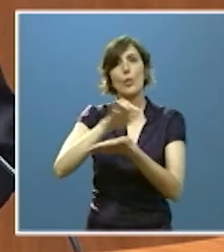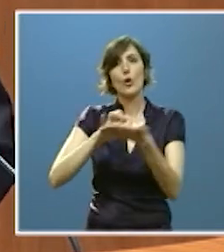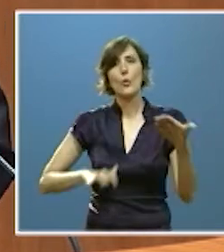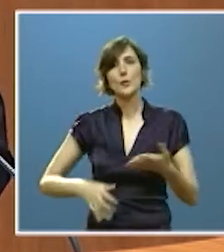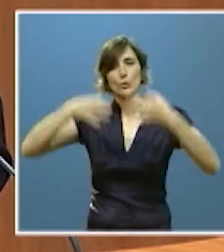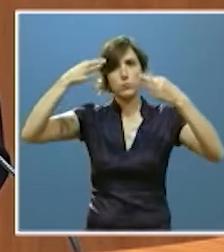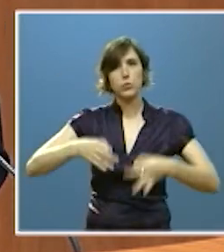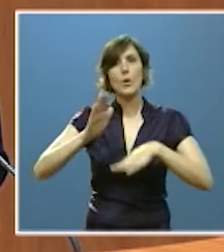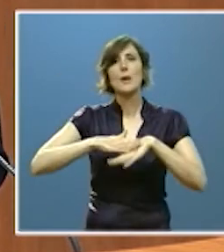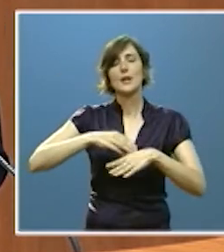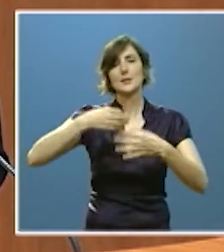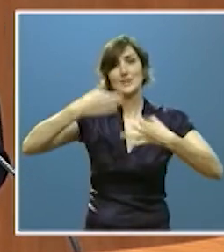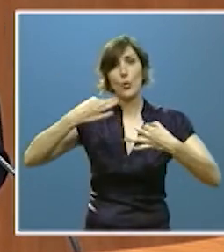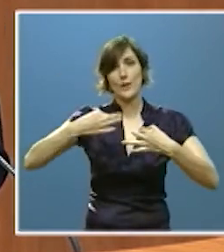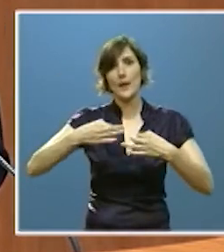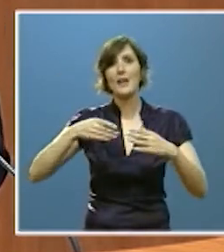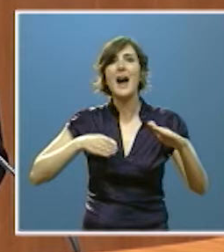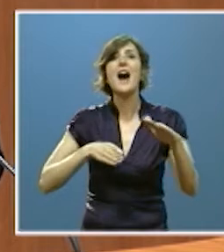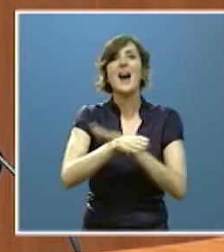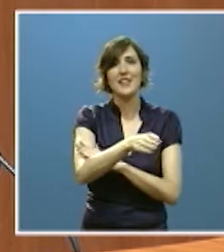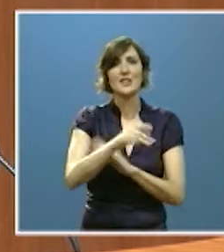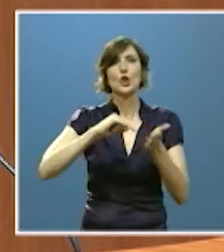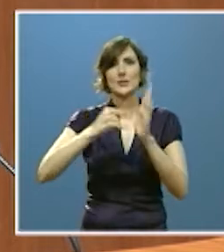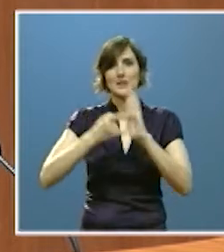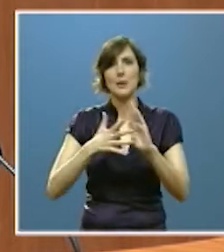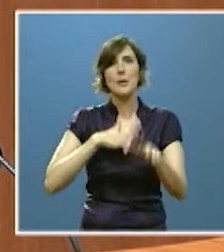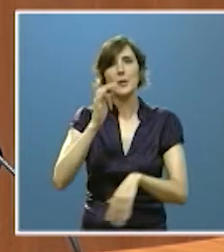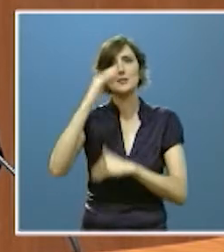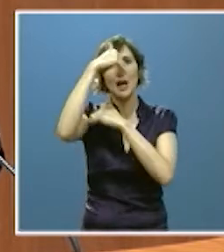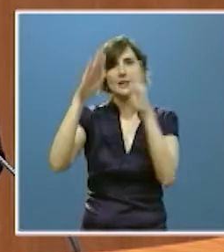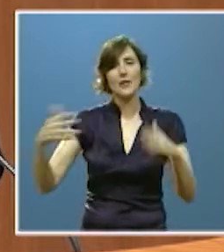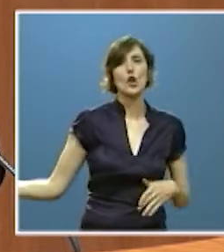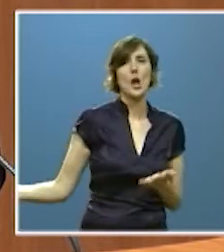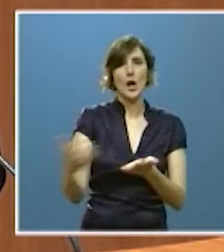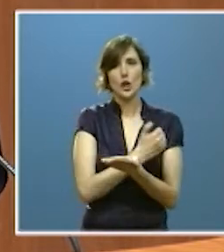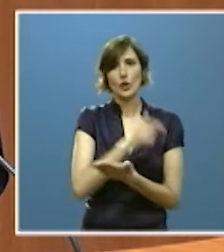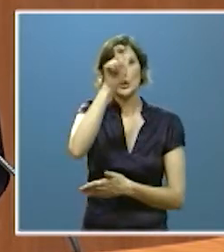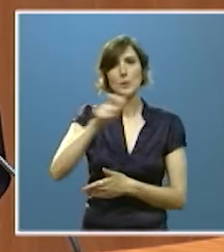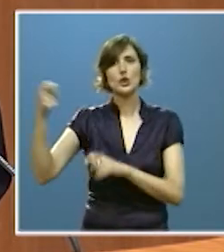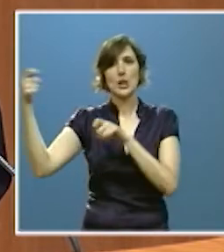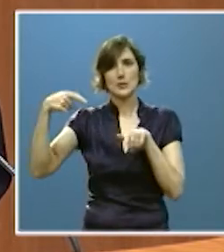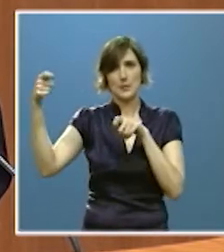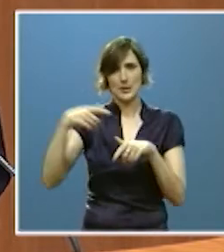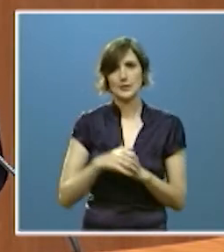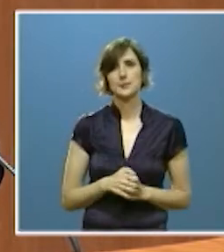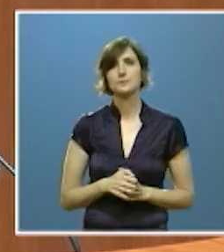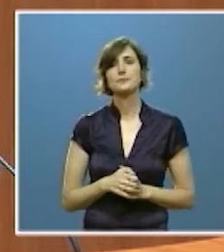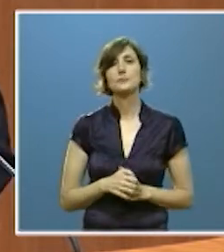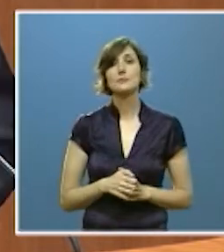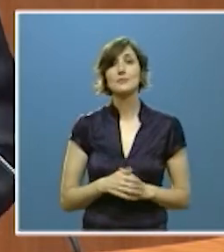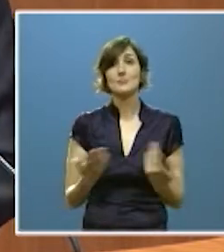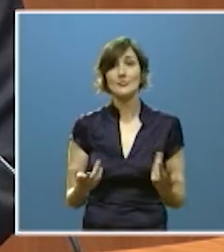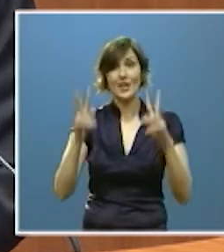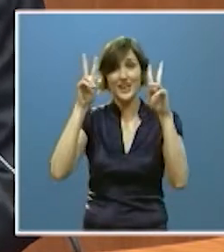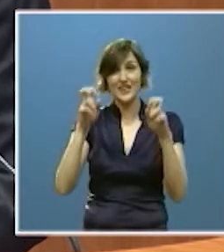garantizar plenamente el acceso al sistema y la atención a todos los inmigrantes por lo que se